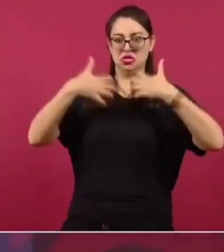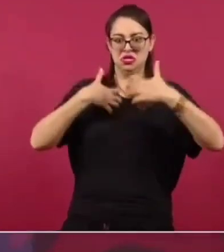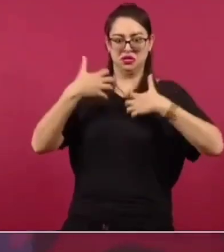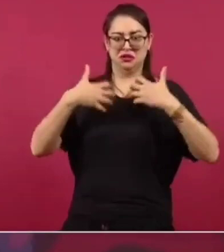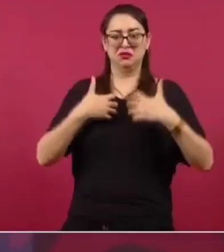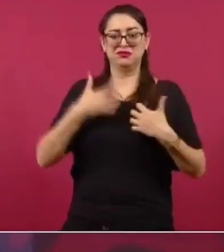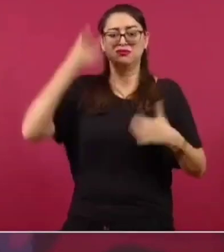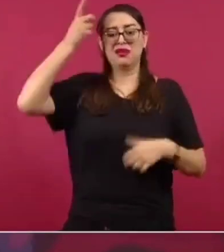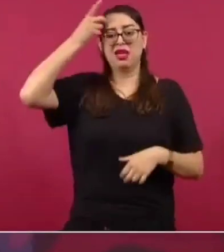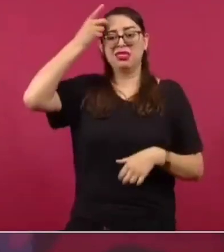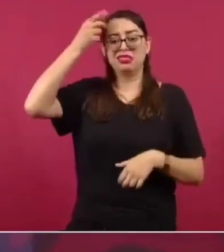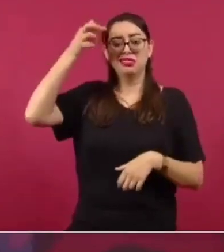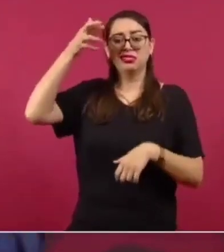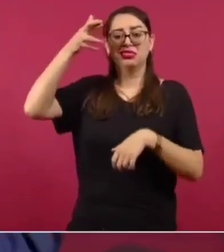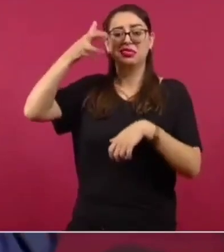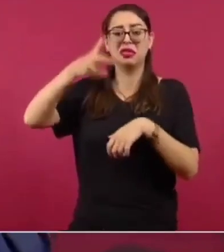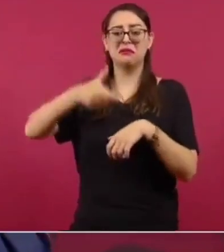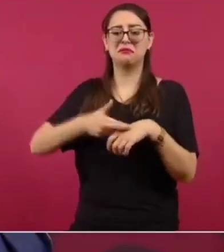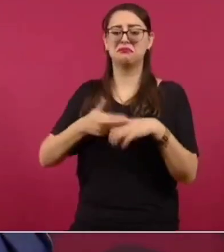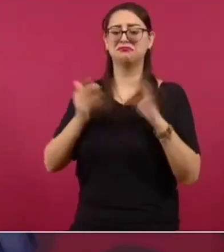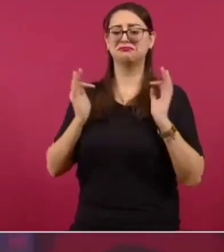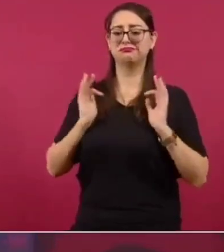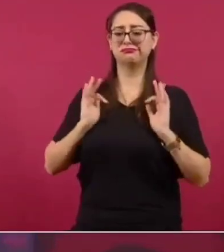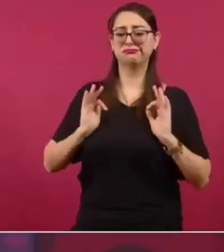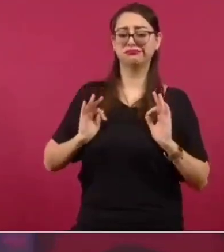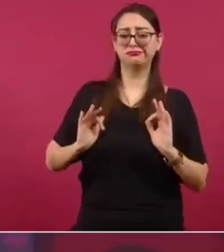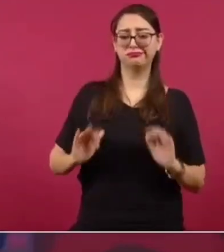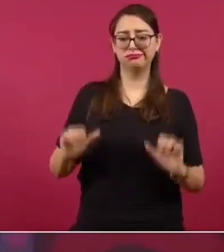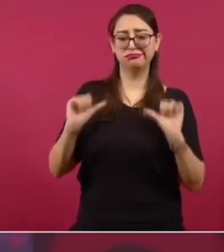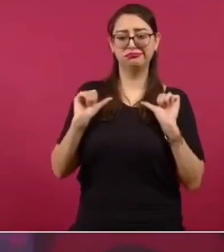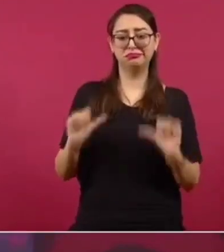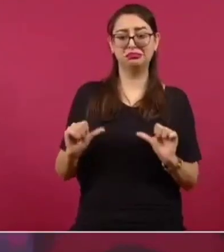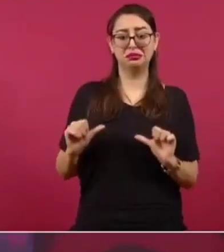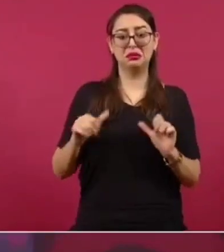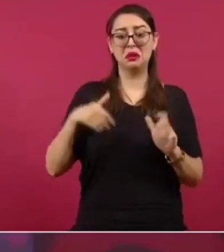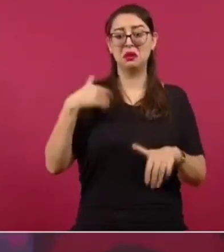hasta ingratos, con ustedes,